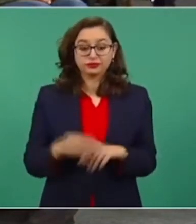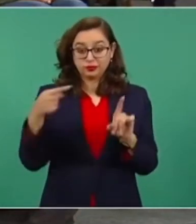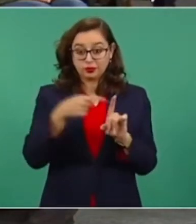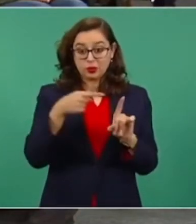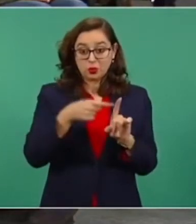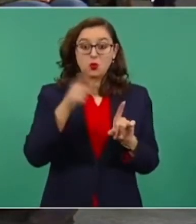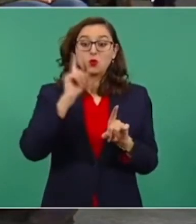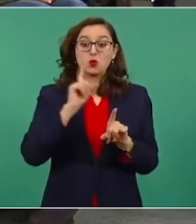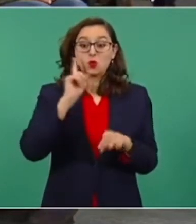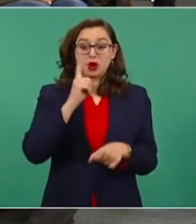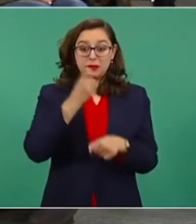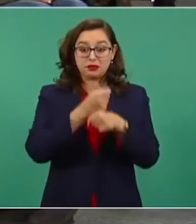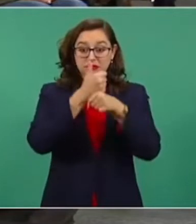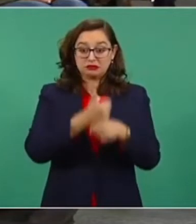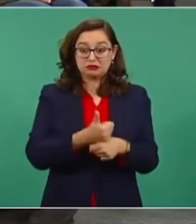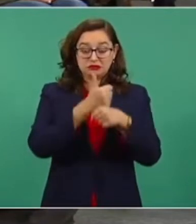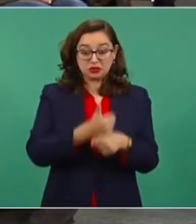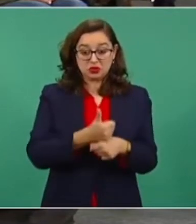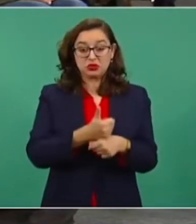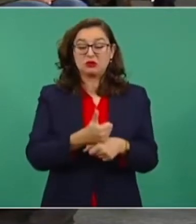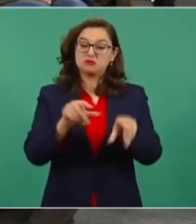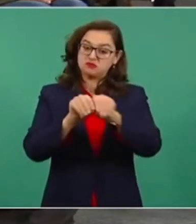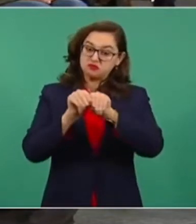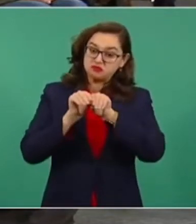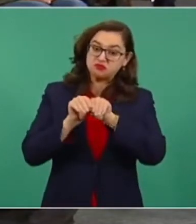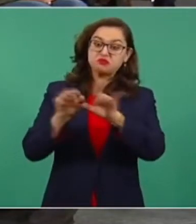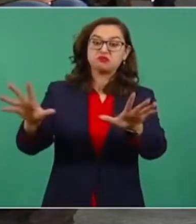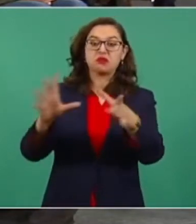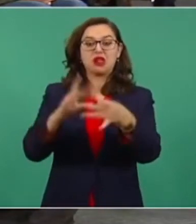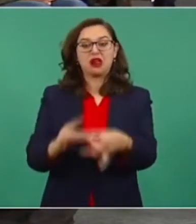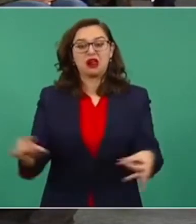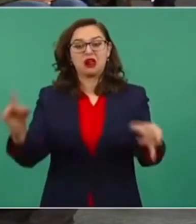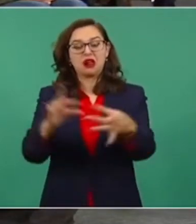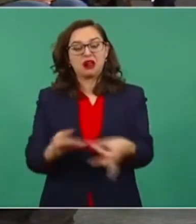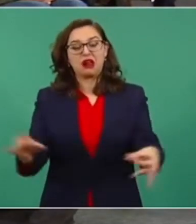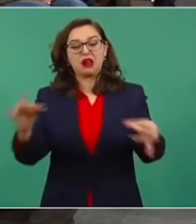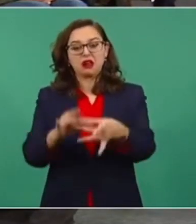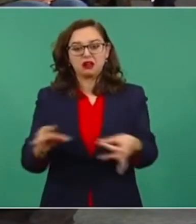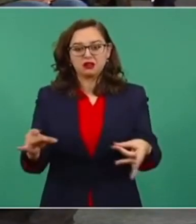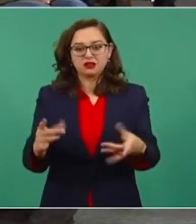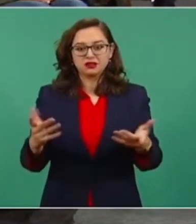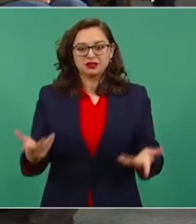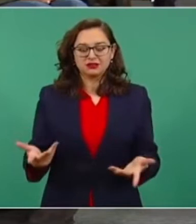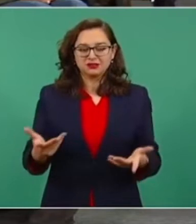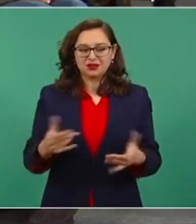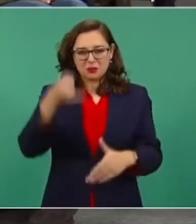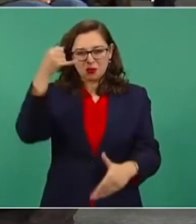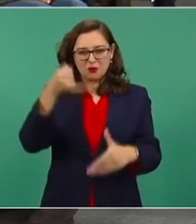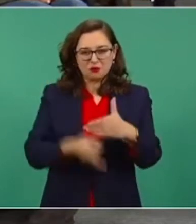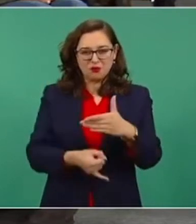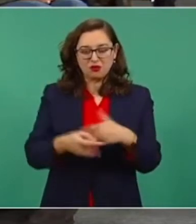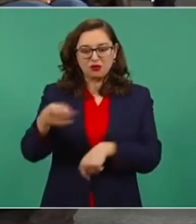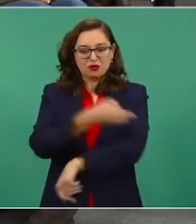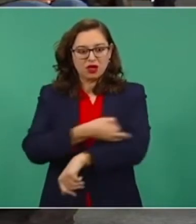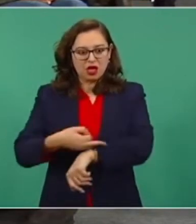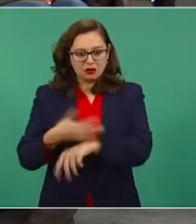víctima, la vulnera, dando detalles de lo que sucedió, que ni siquiera su familia conocía. Ella vive en